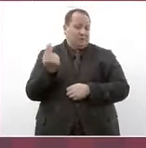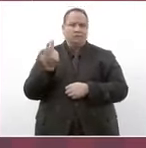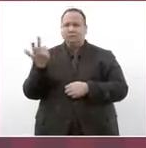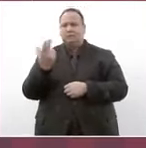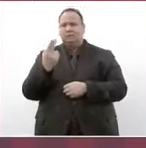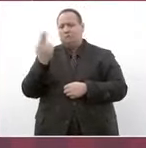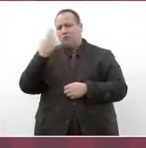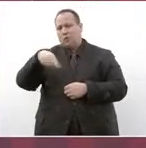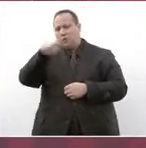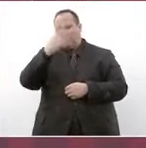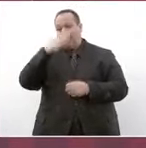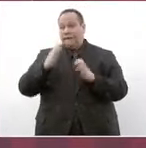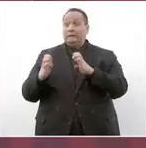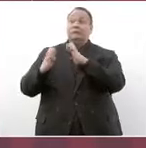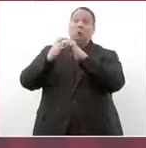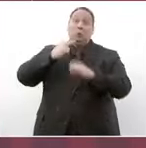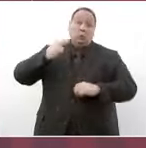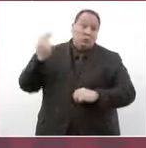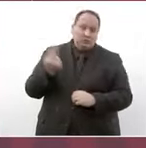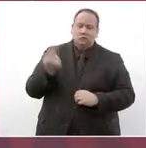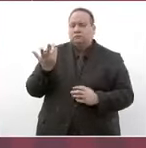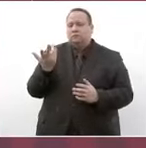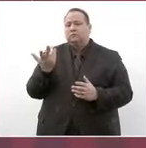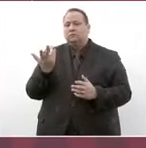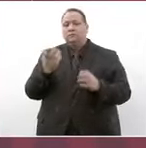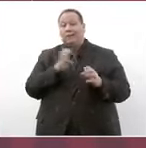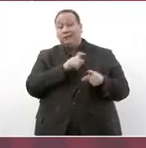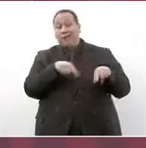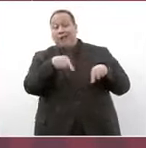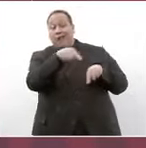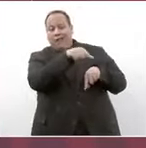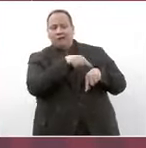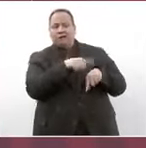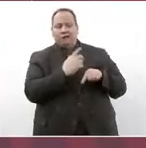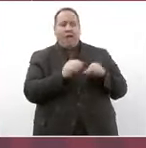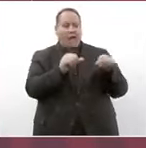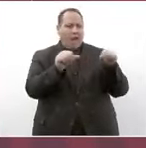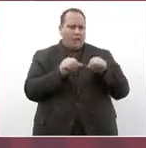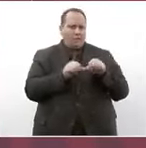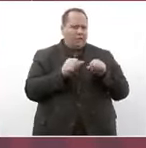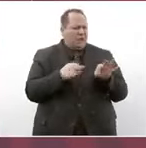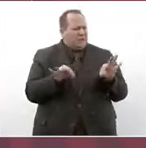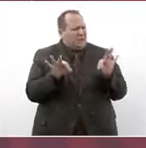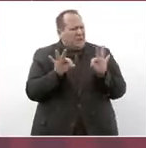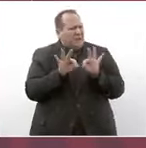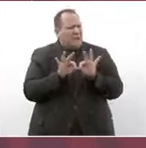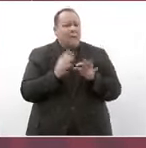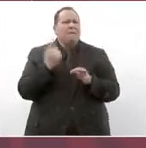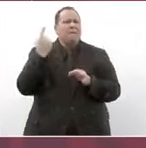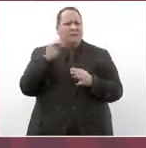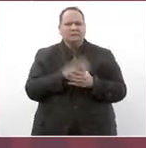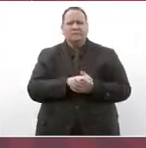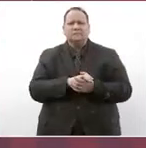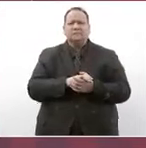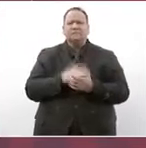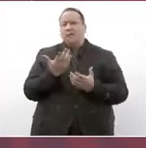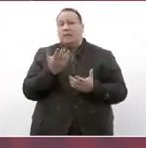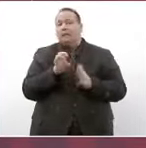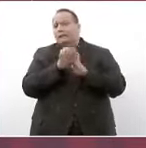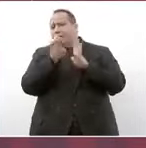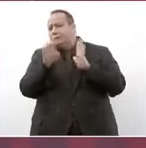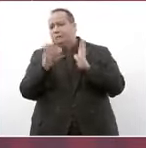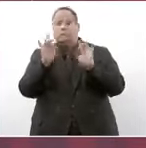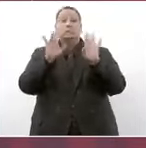Sí, ustedes saben que estas áreas de urgencias son fundamentales para poder contener,